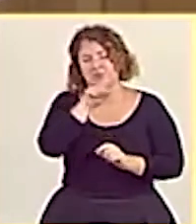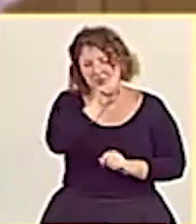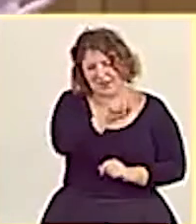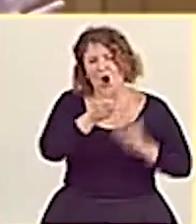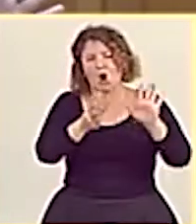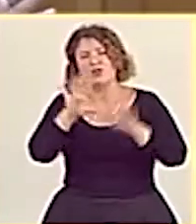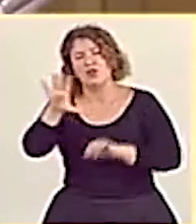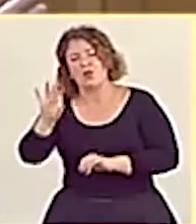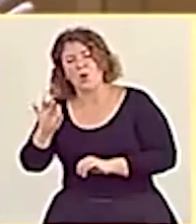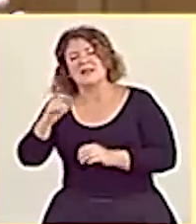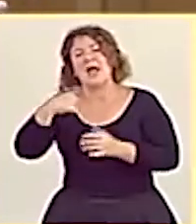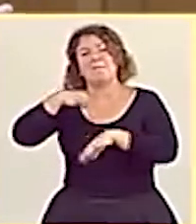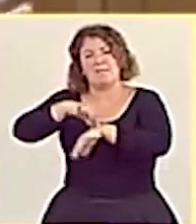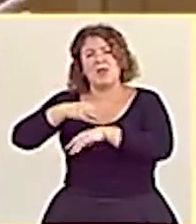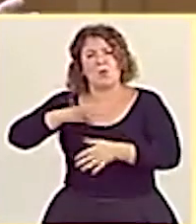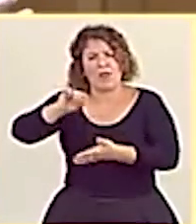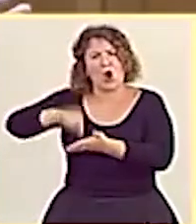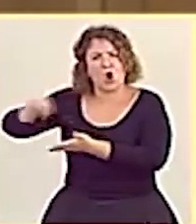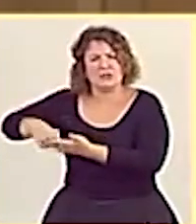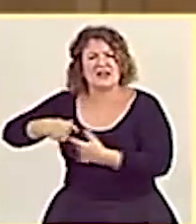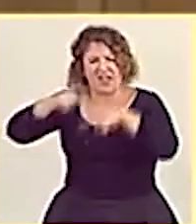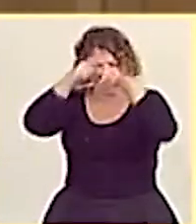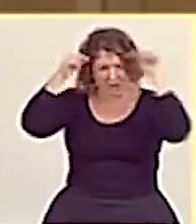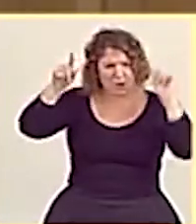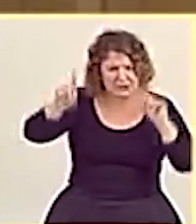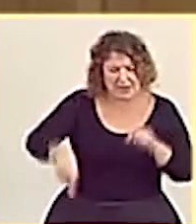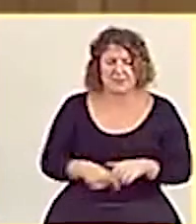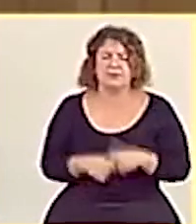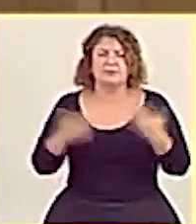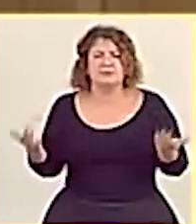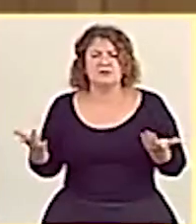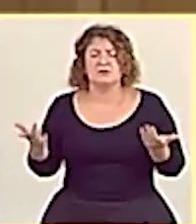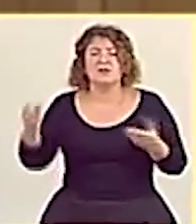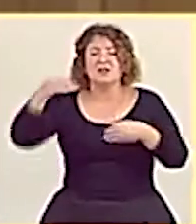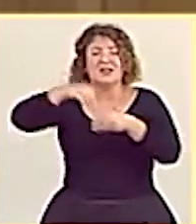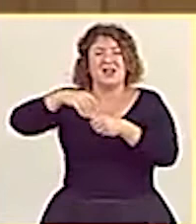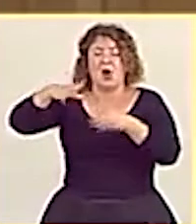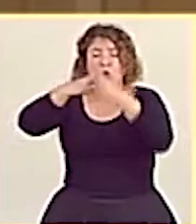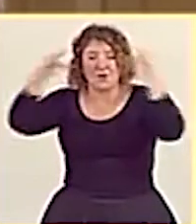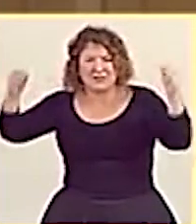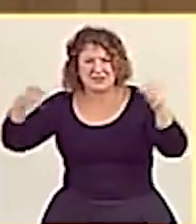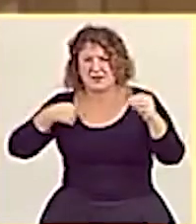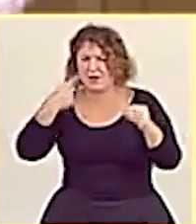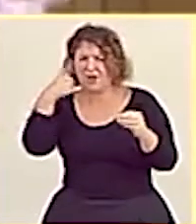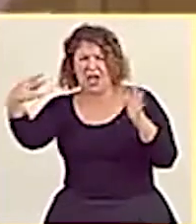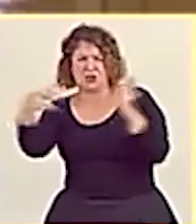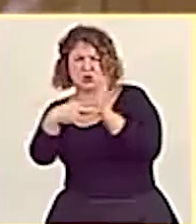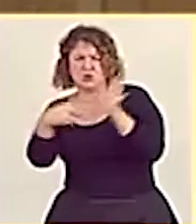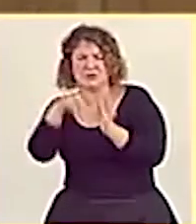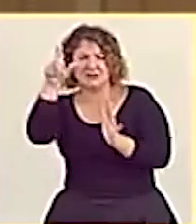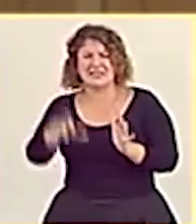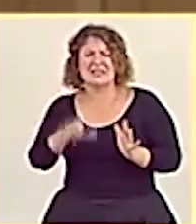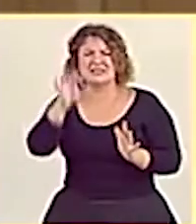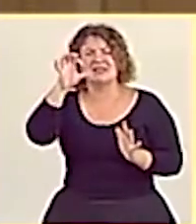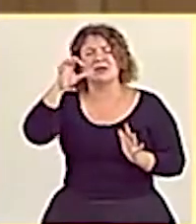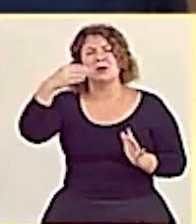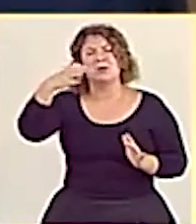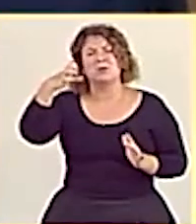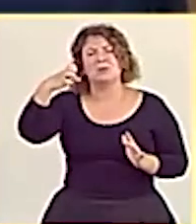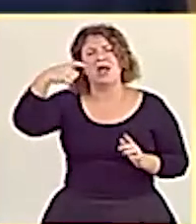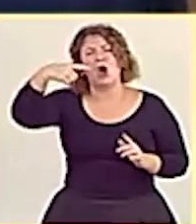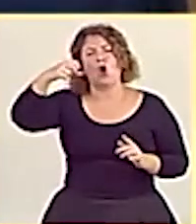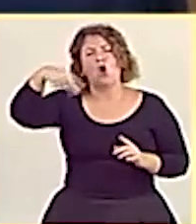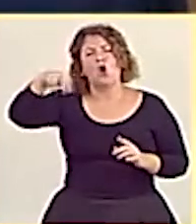Y este era el gobierno más social de la historia, señora ministra, que tienen ustedes a los catedráticos en pie de guerra por ese enchufazo de la señora Begoña Gómez de la